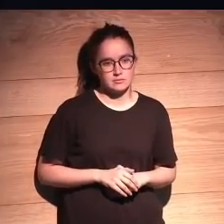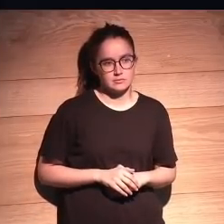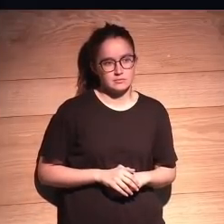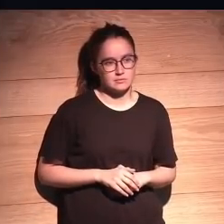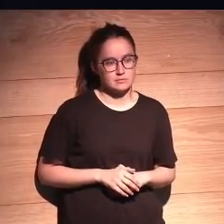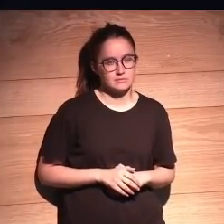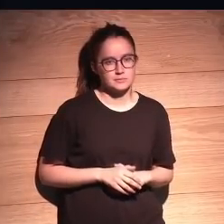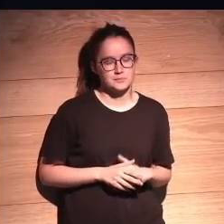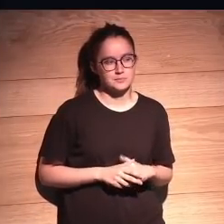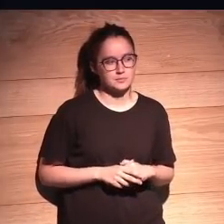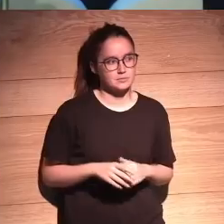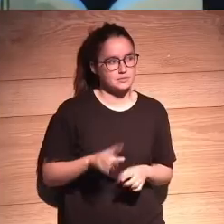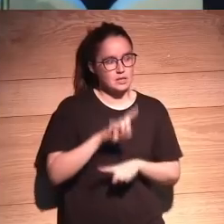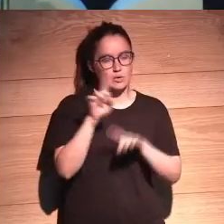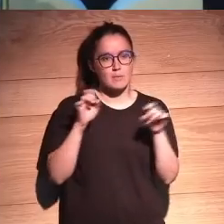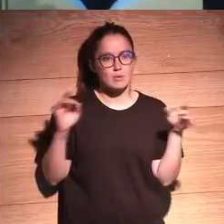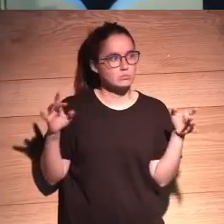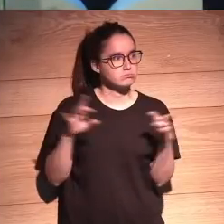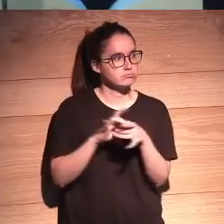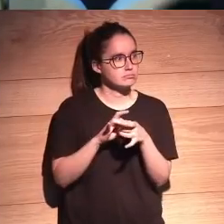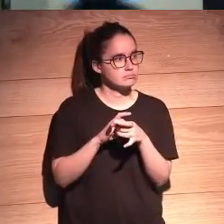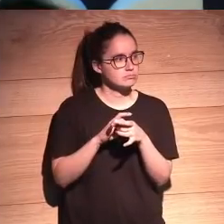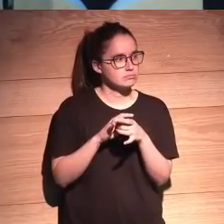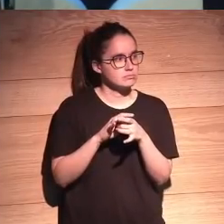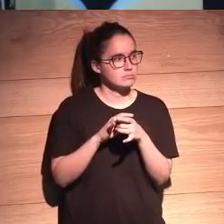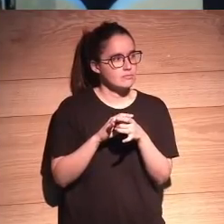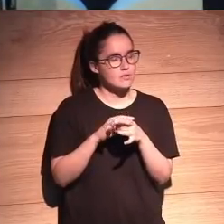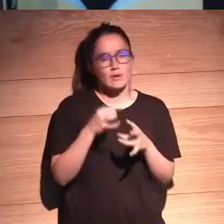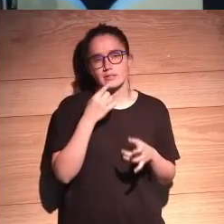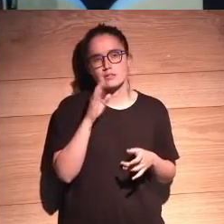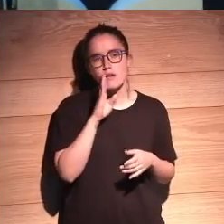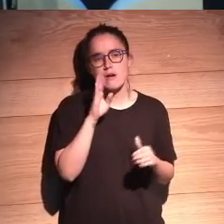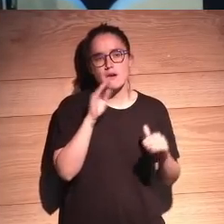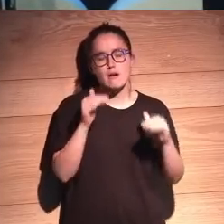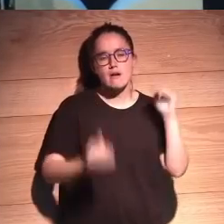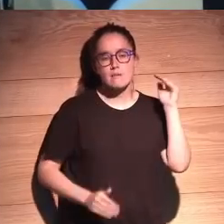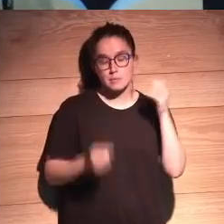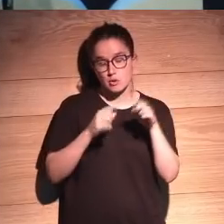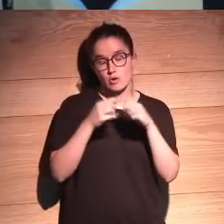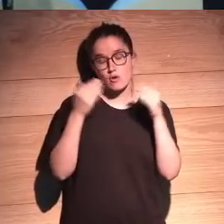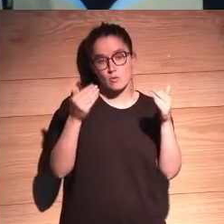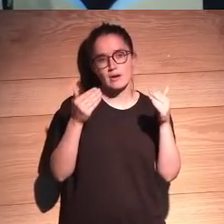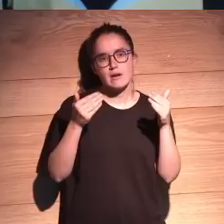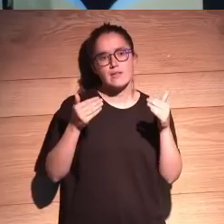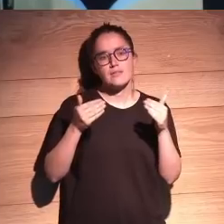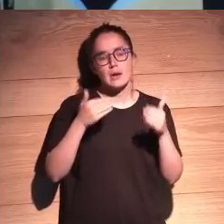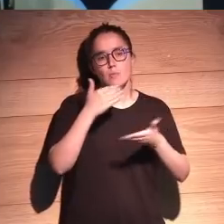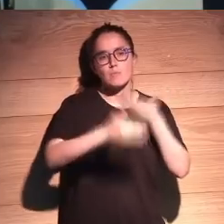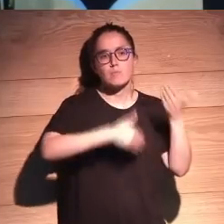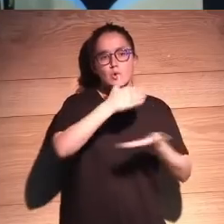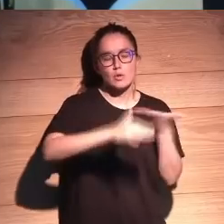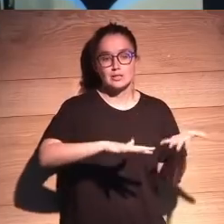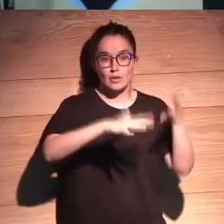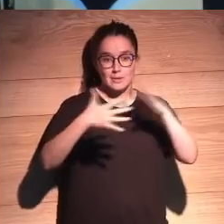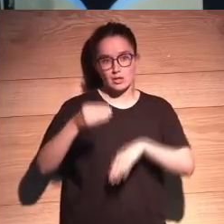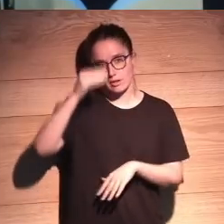tienes otra pregunta una pregunta en relación al desfase que has apuntado desde el primero enhorabuena entre el proceso de aplicación de la